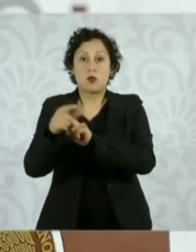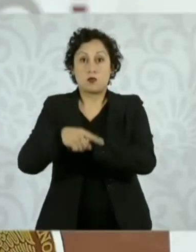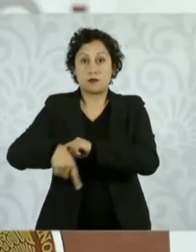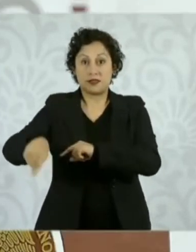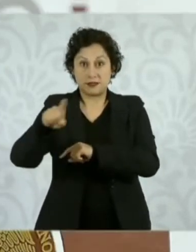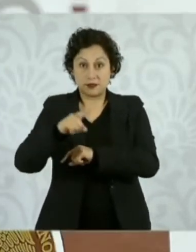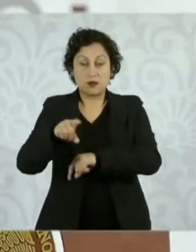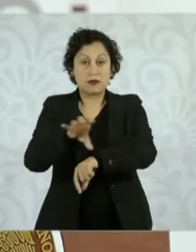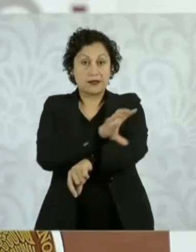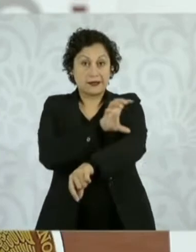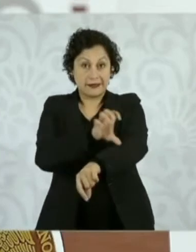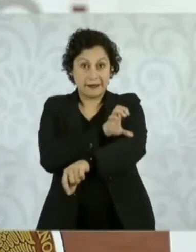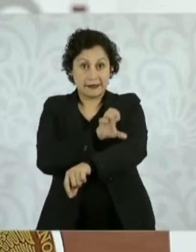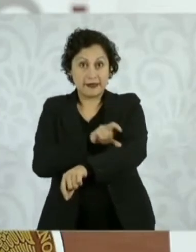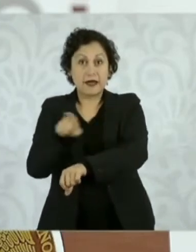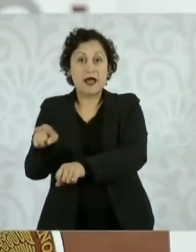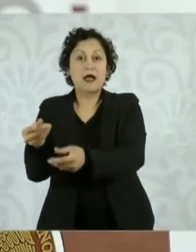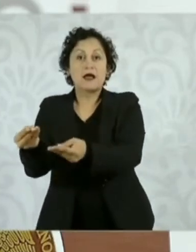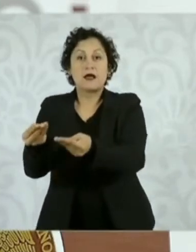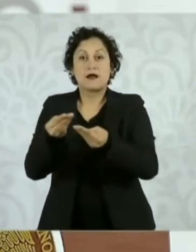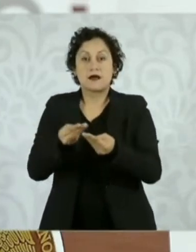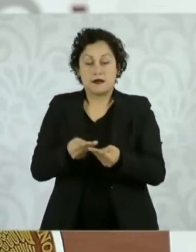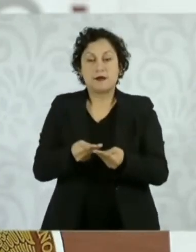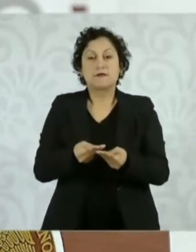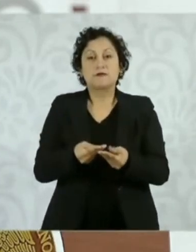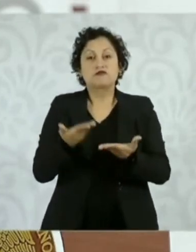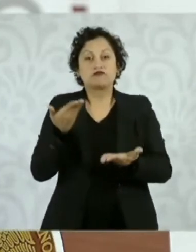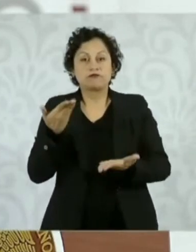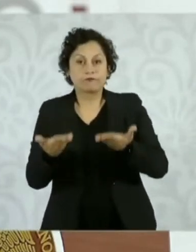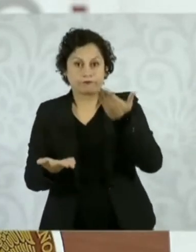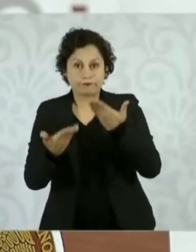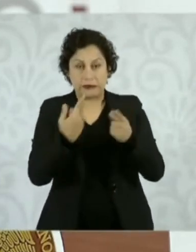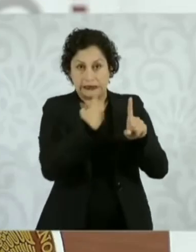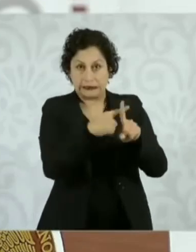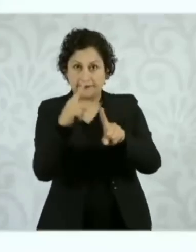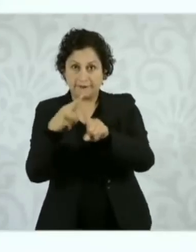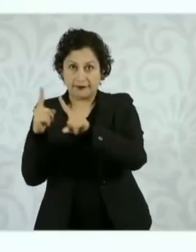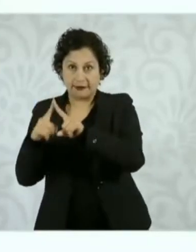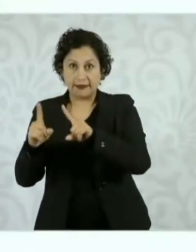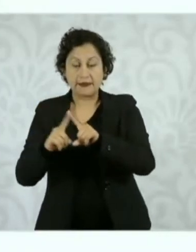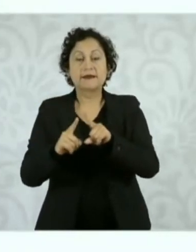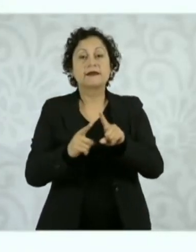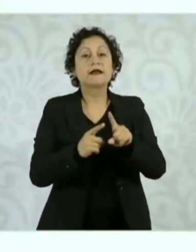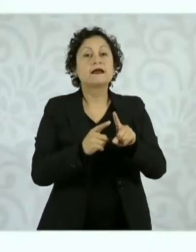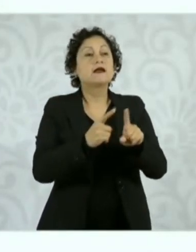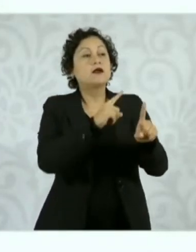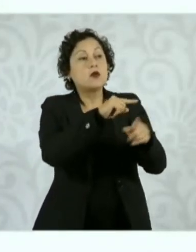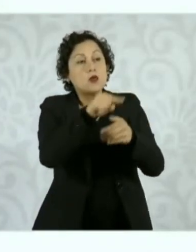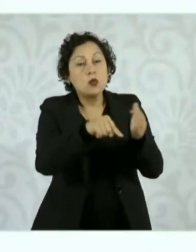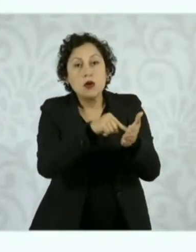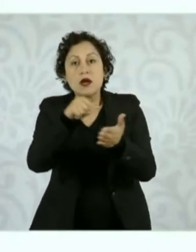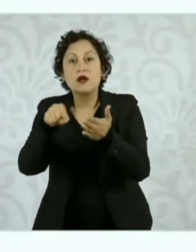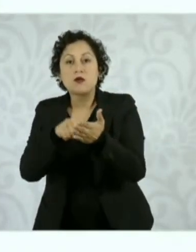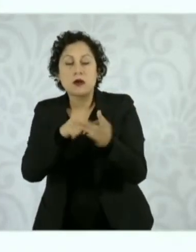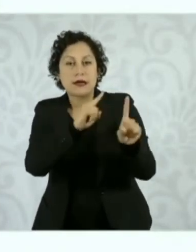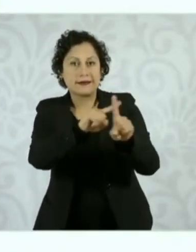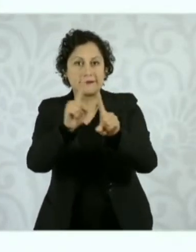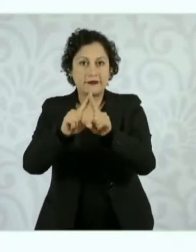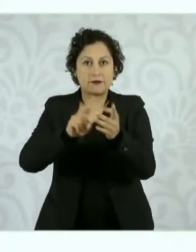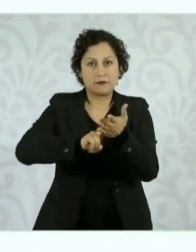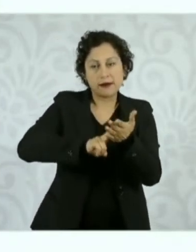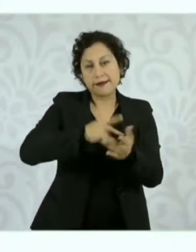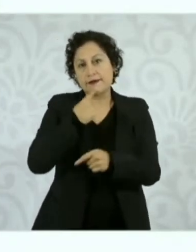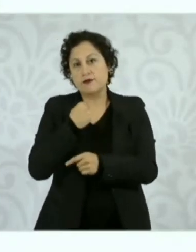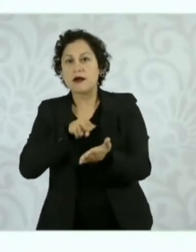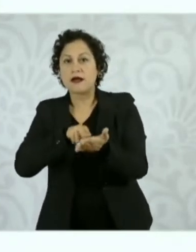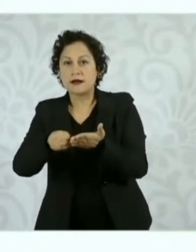Energía, se presenta el siguiente comparativo por estaciones de servicio y tipo de combustible para que las personas